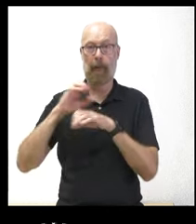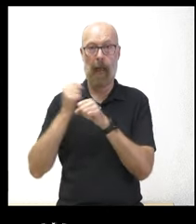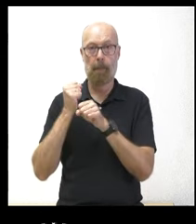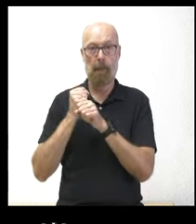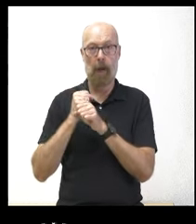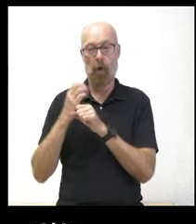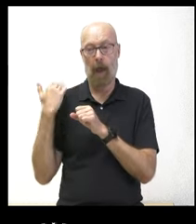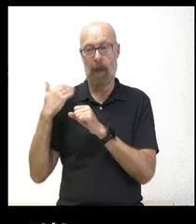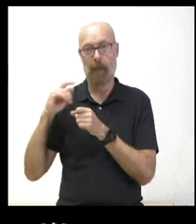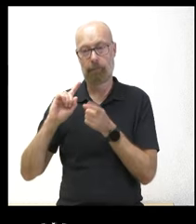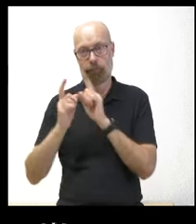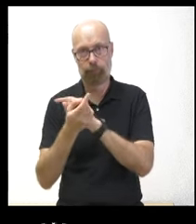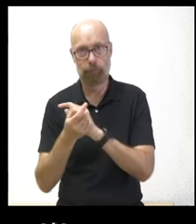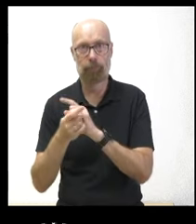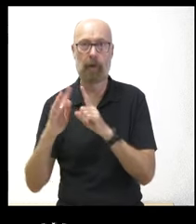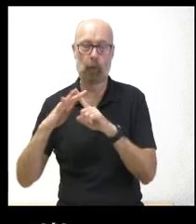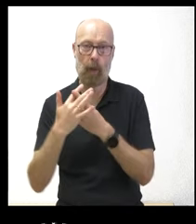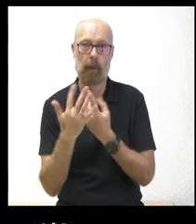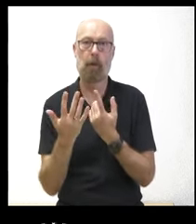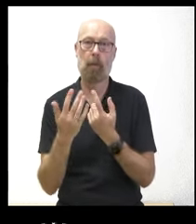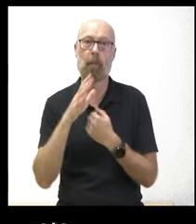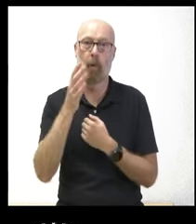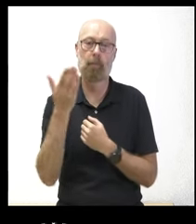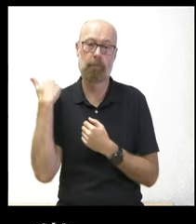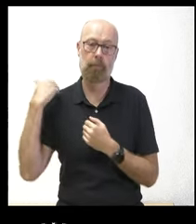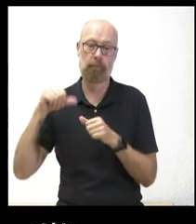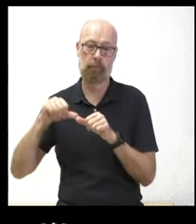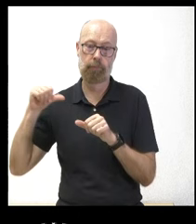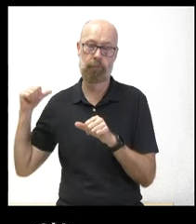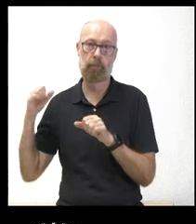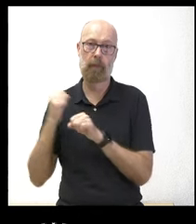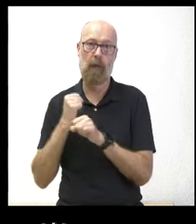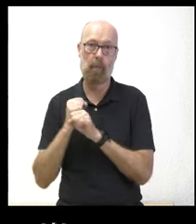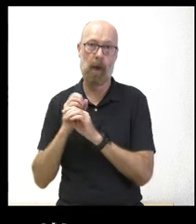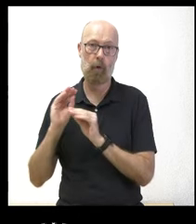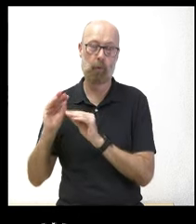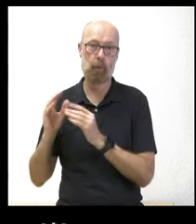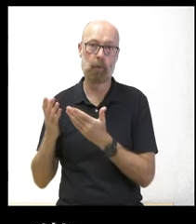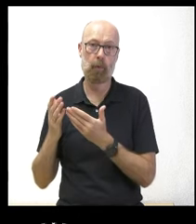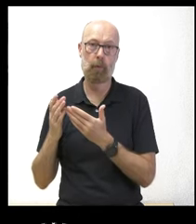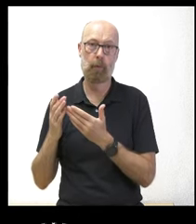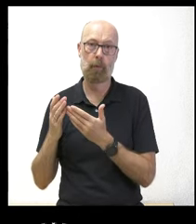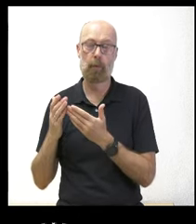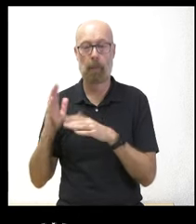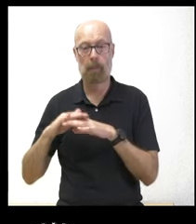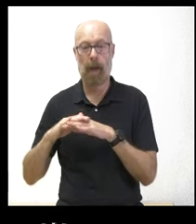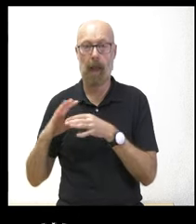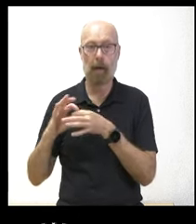decir, volviendo a echar en dar todo el trabajo para agilizar estos trámites con los sindicatos de